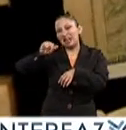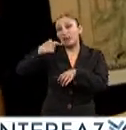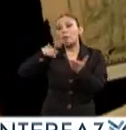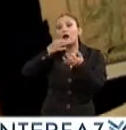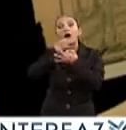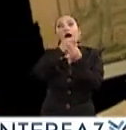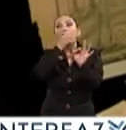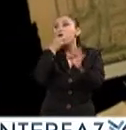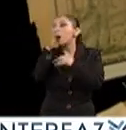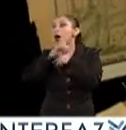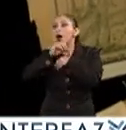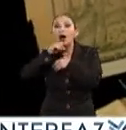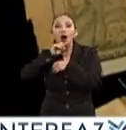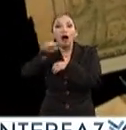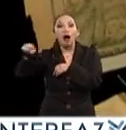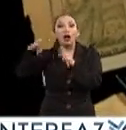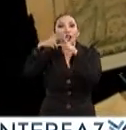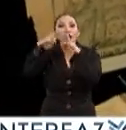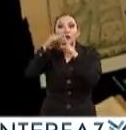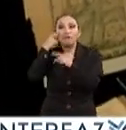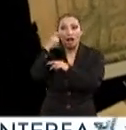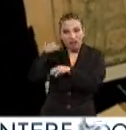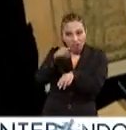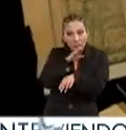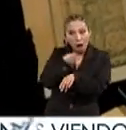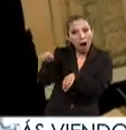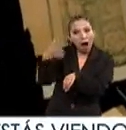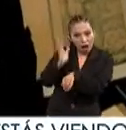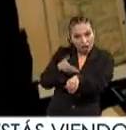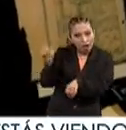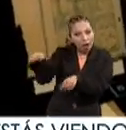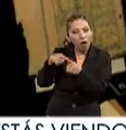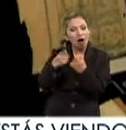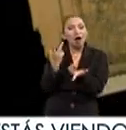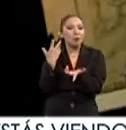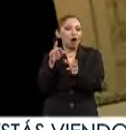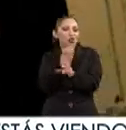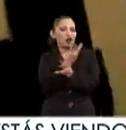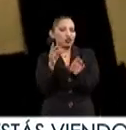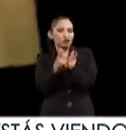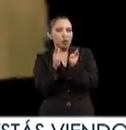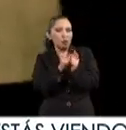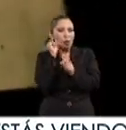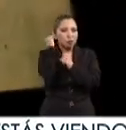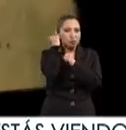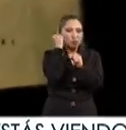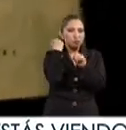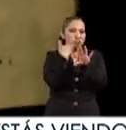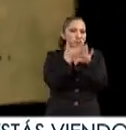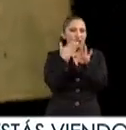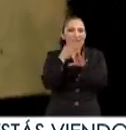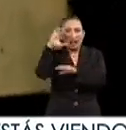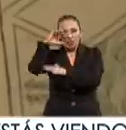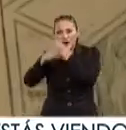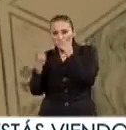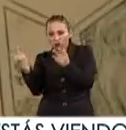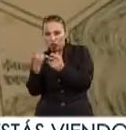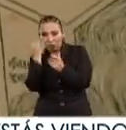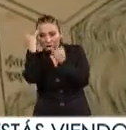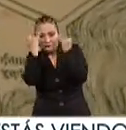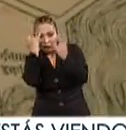propaganda religiosa desde los dos bandos, los protestantes y los católicos.